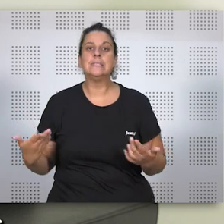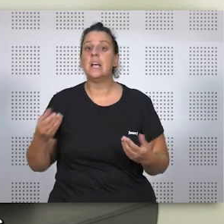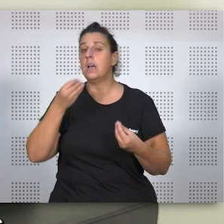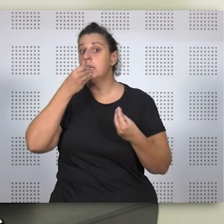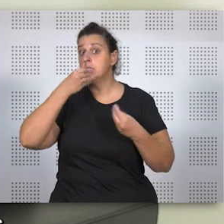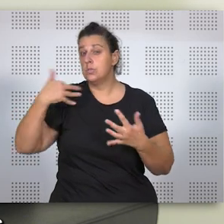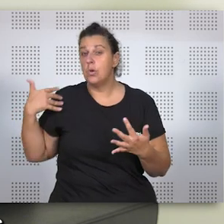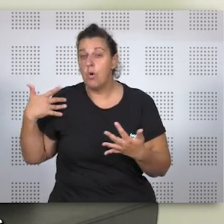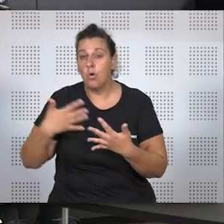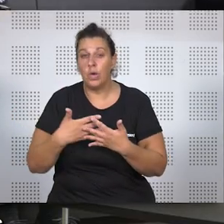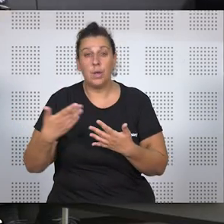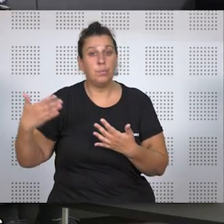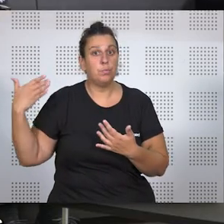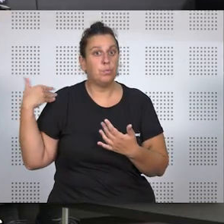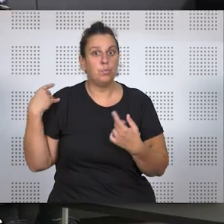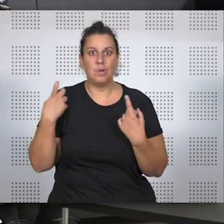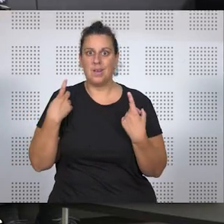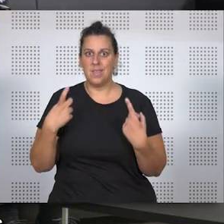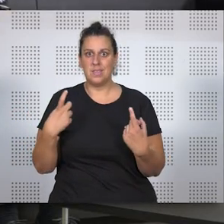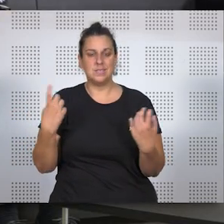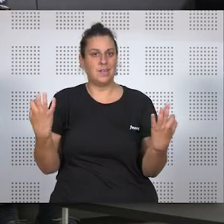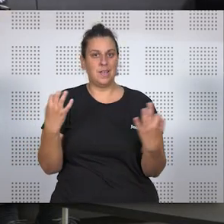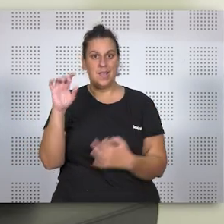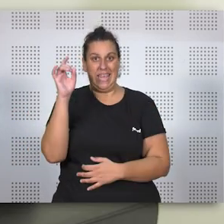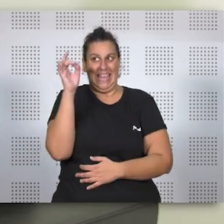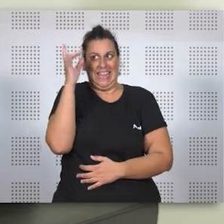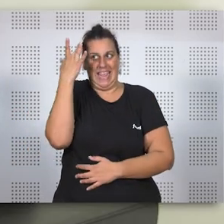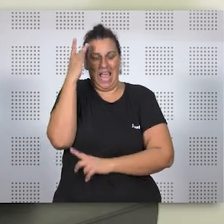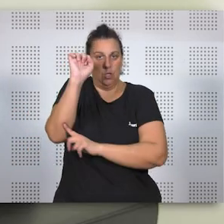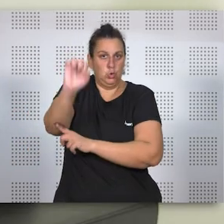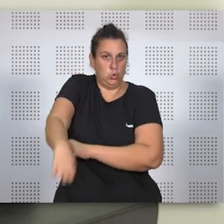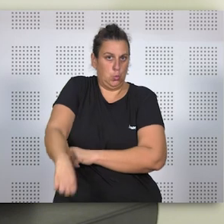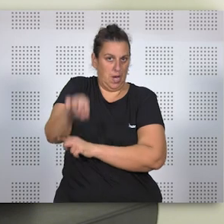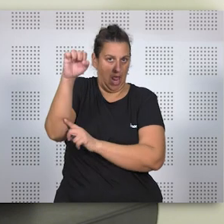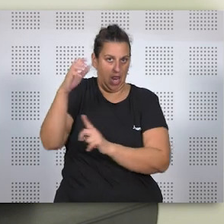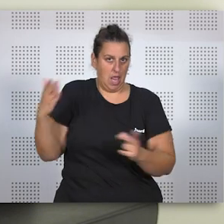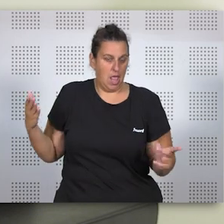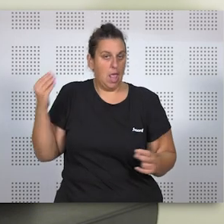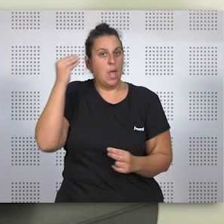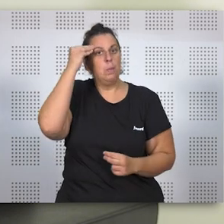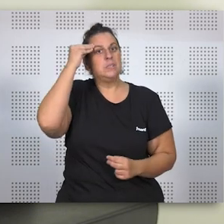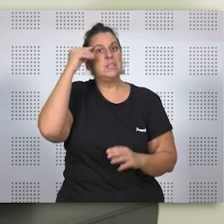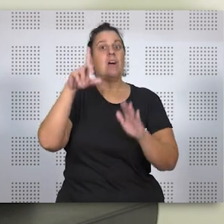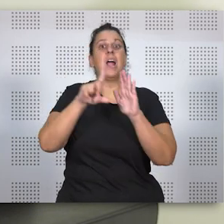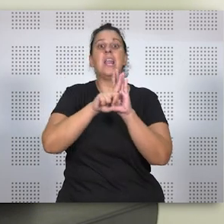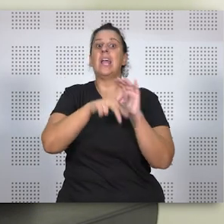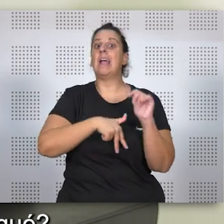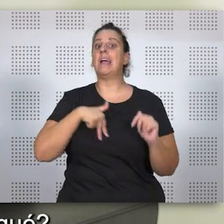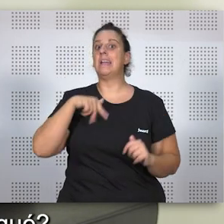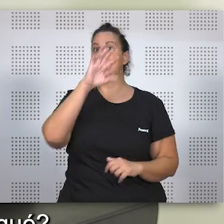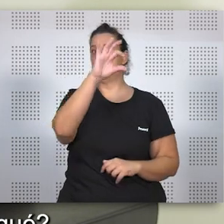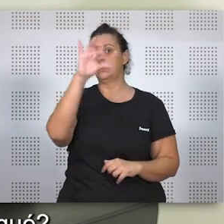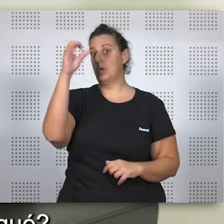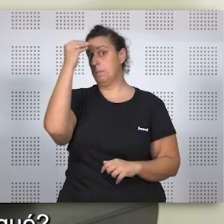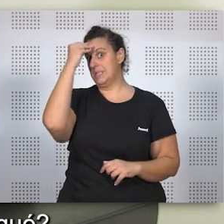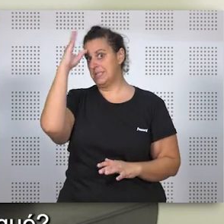originalmente, fue necesario superar una idea que decimos que se presumía ex leje, que presumía la ley general de seguridad social y